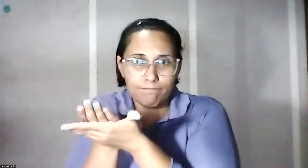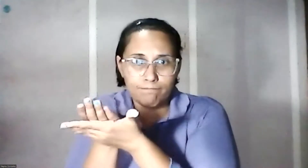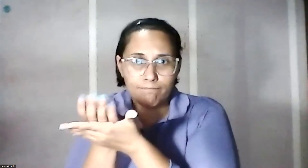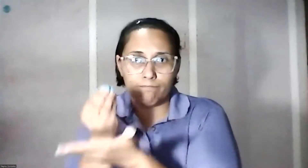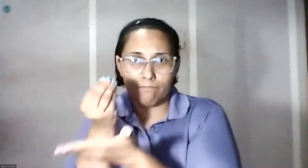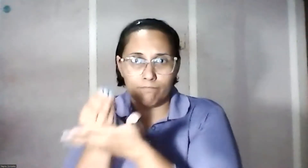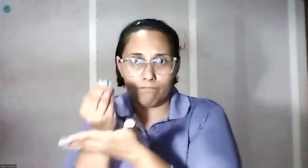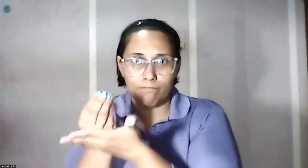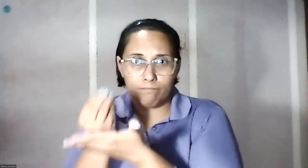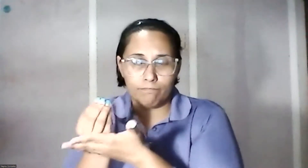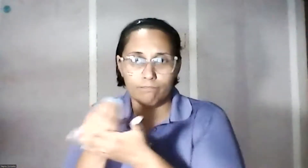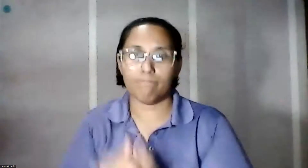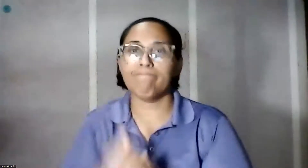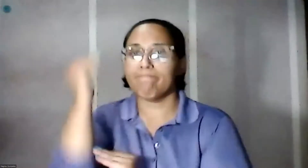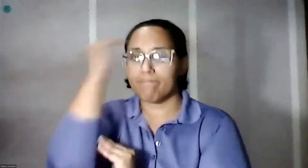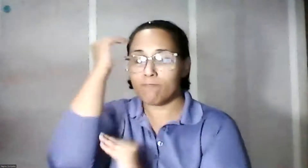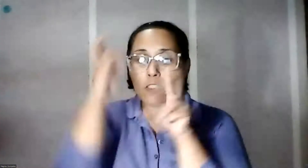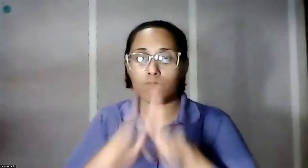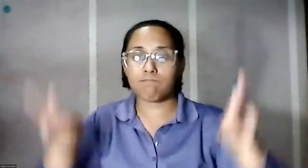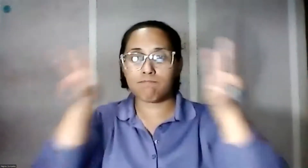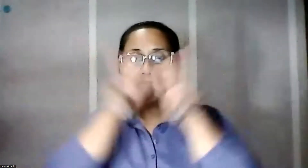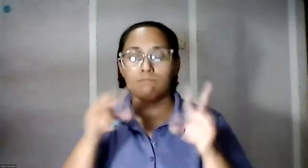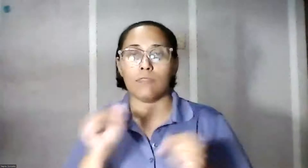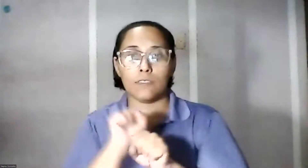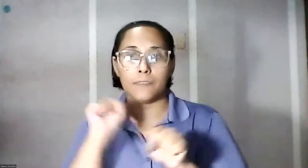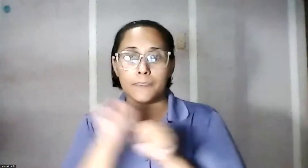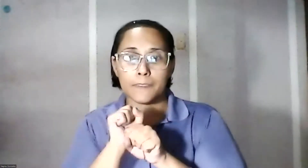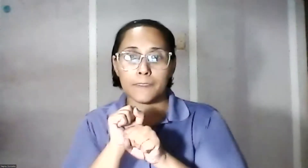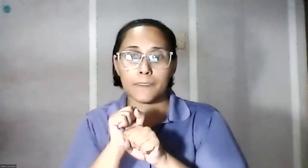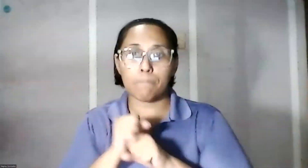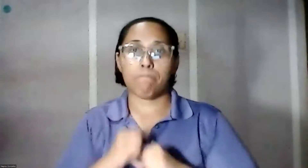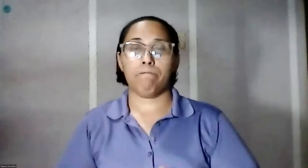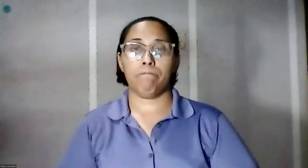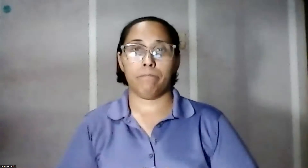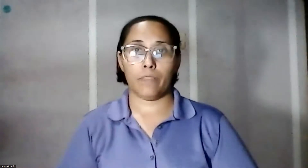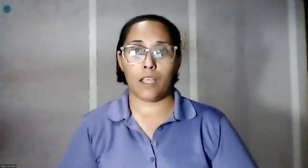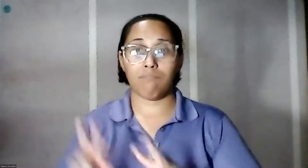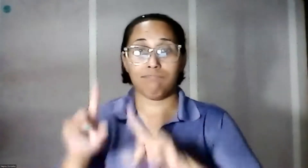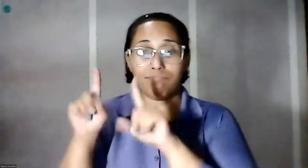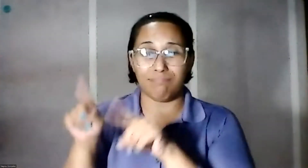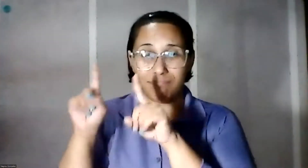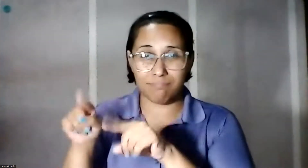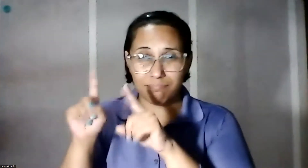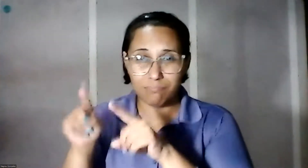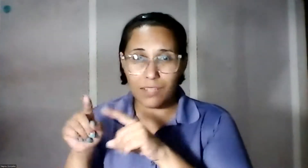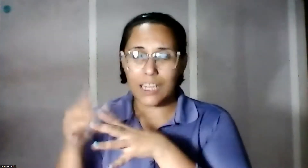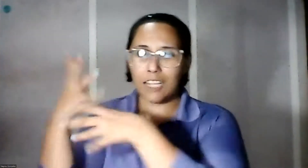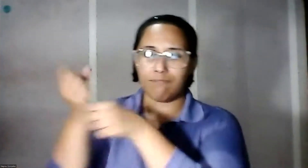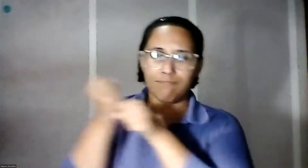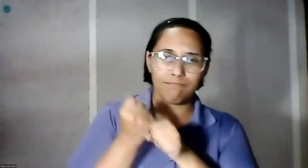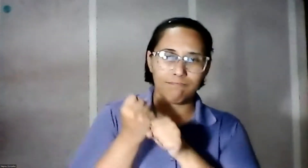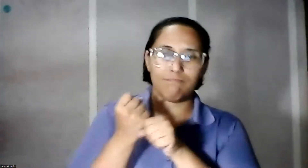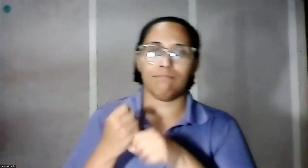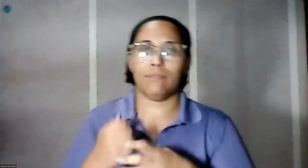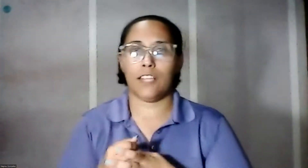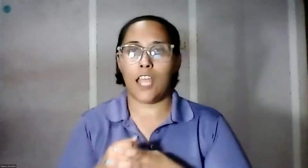Conscientes del valor de su trabajo en la prevención, respuesta y recuperación en